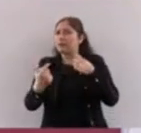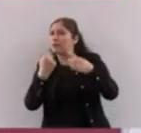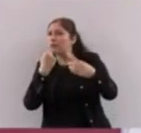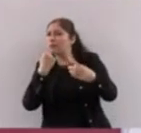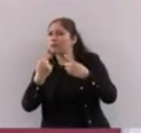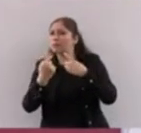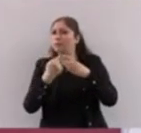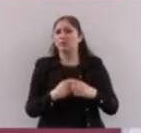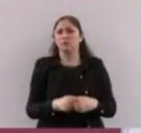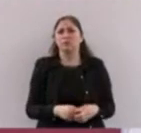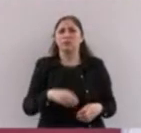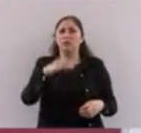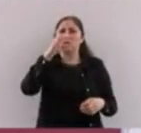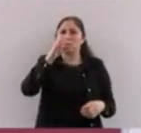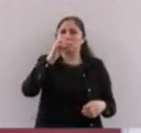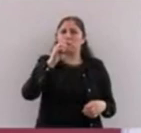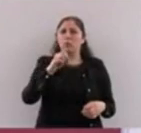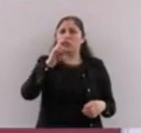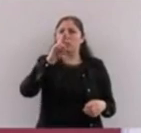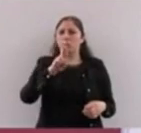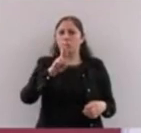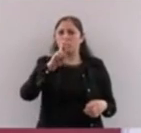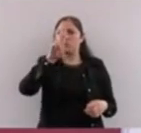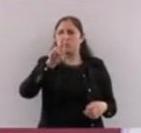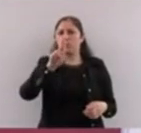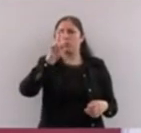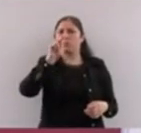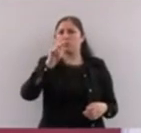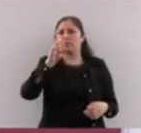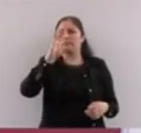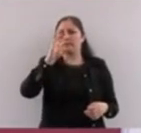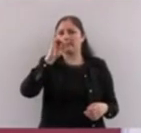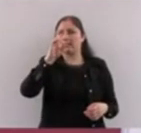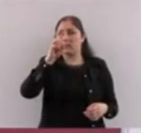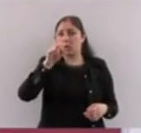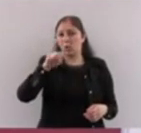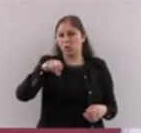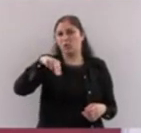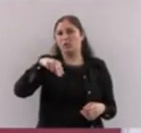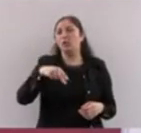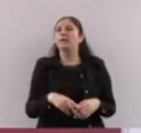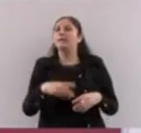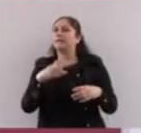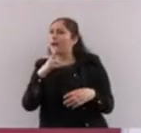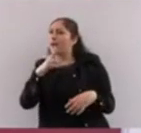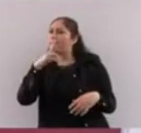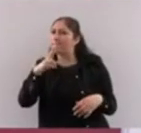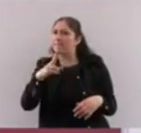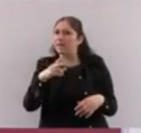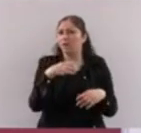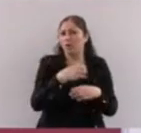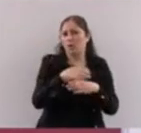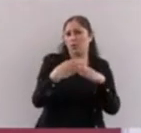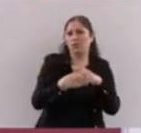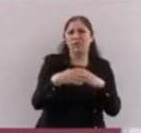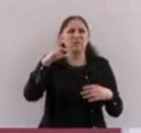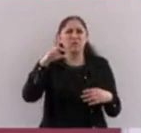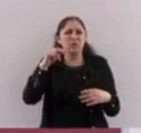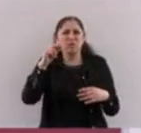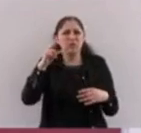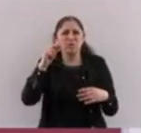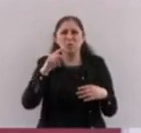maneras. Entre otras, ya no compramos cosas que no son necesarias. Entre otras cosas,